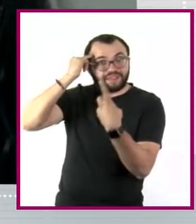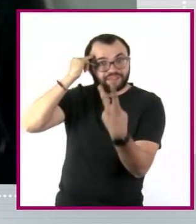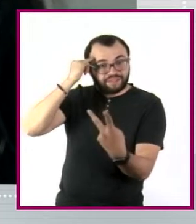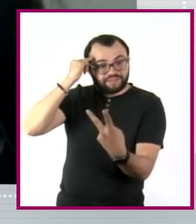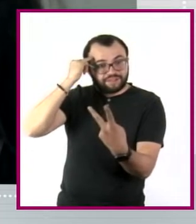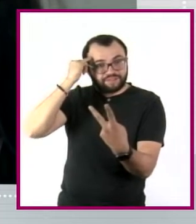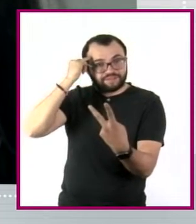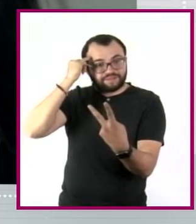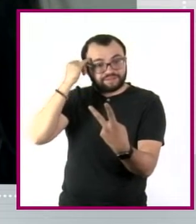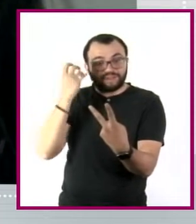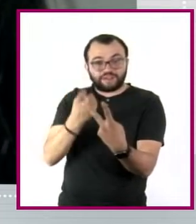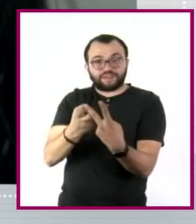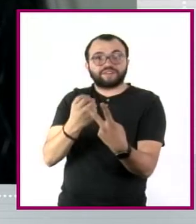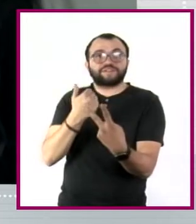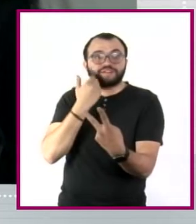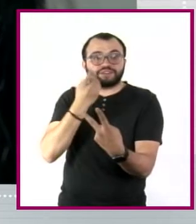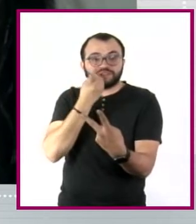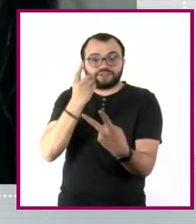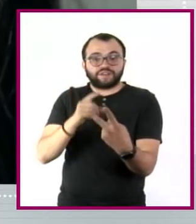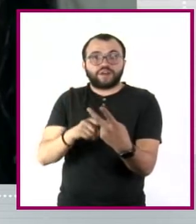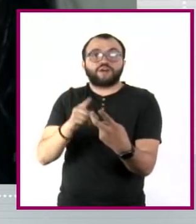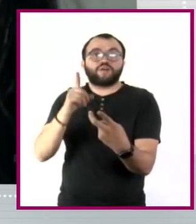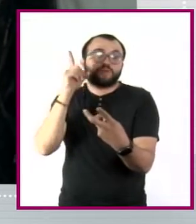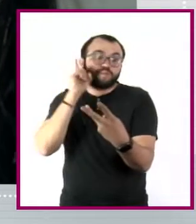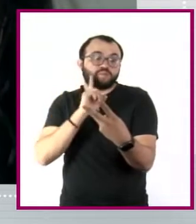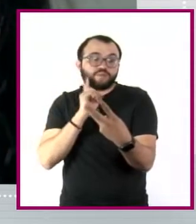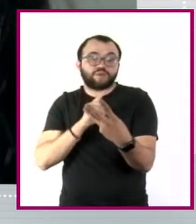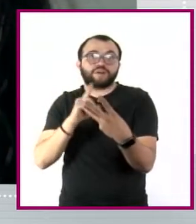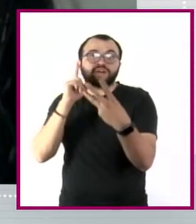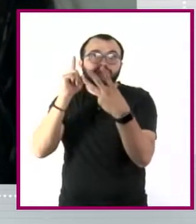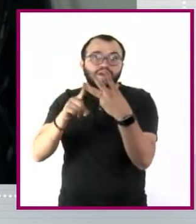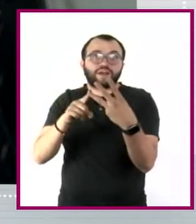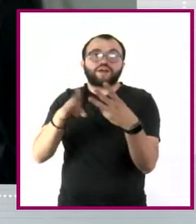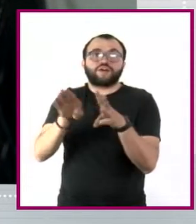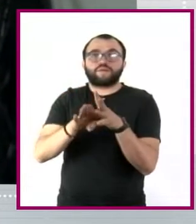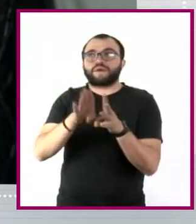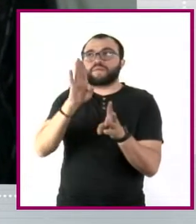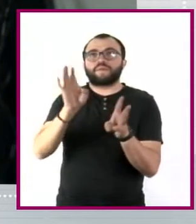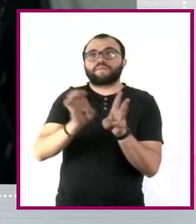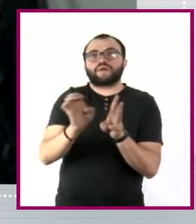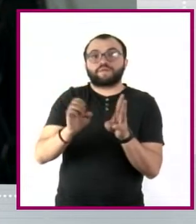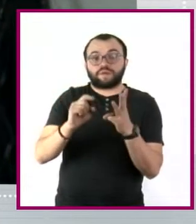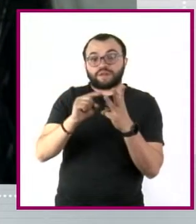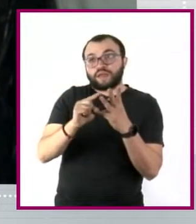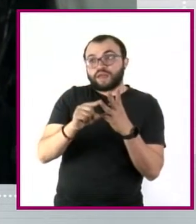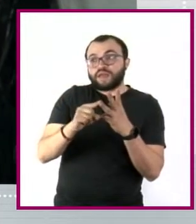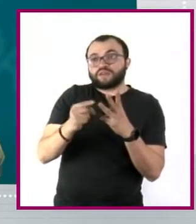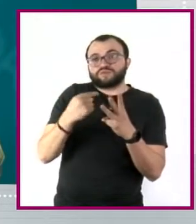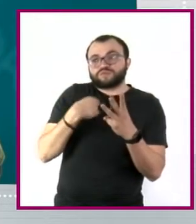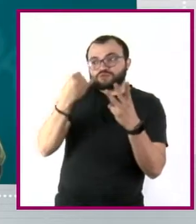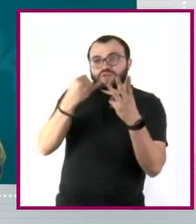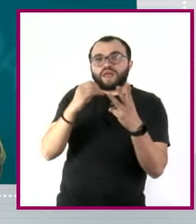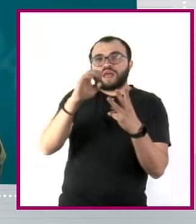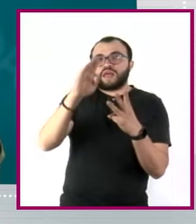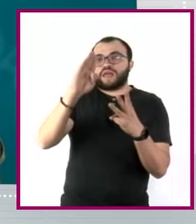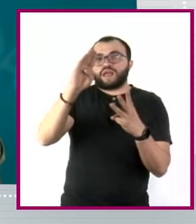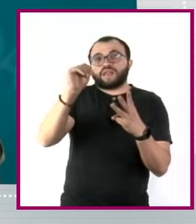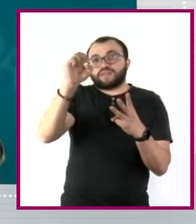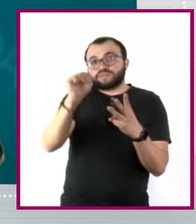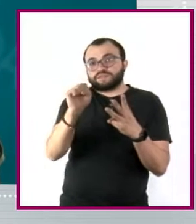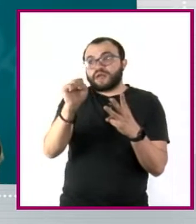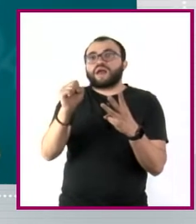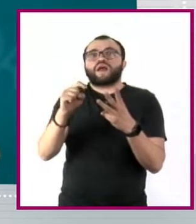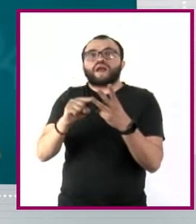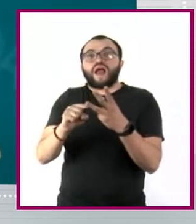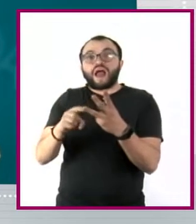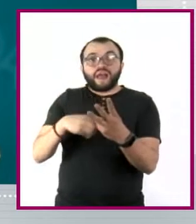que es una mujer que se asume como lesbianas, por ejemplo, es otra discriminación. Platícanos, ¿cómo